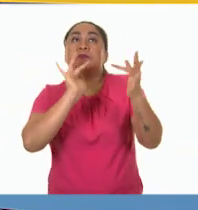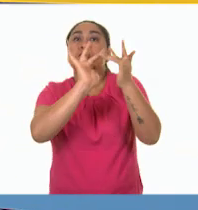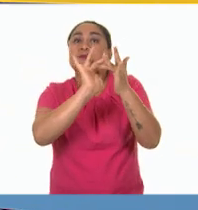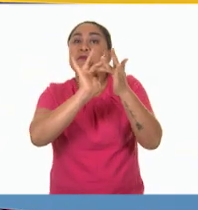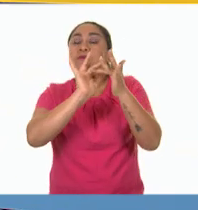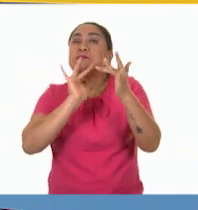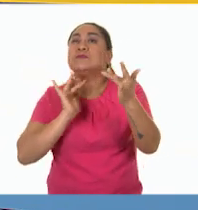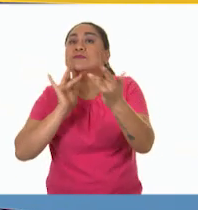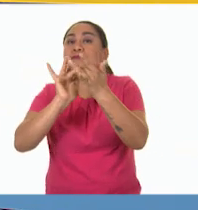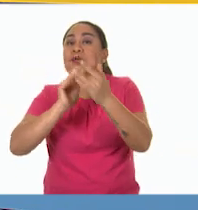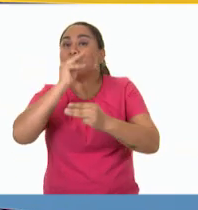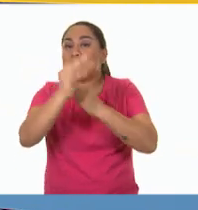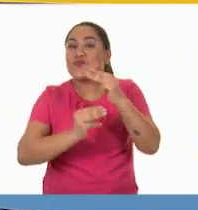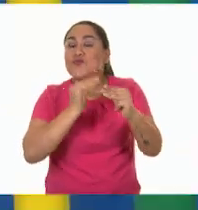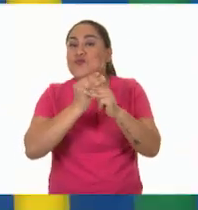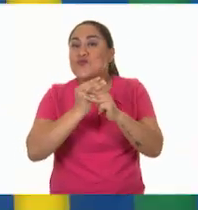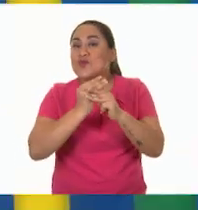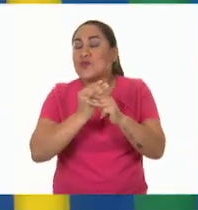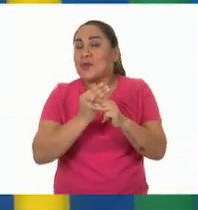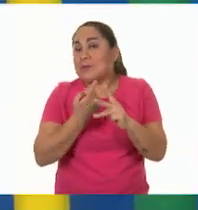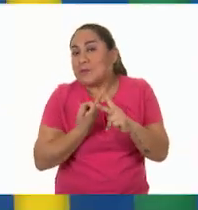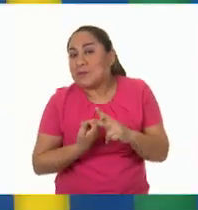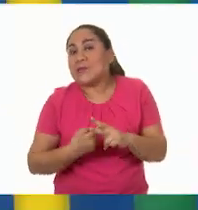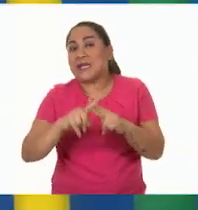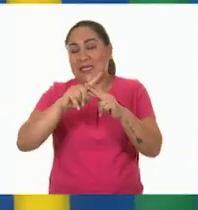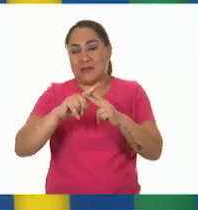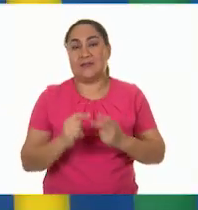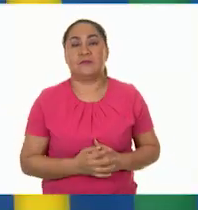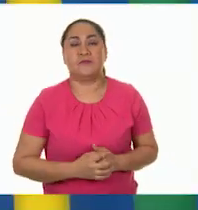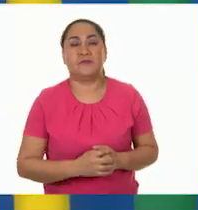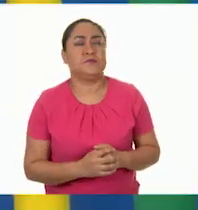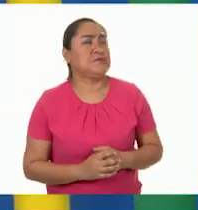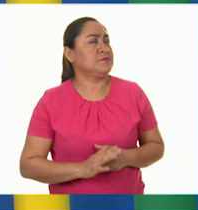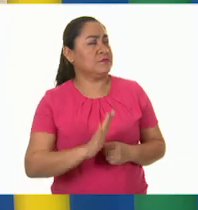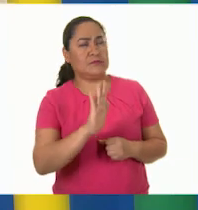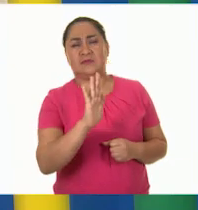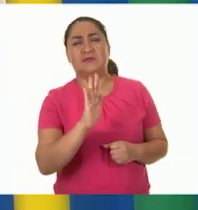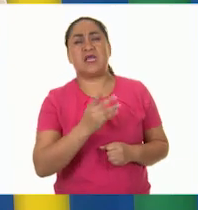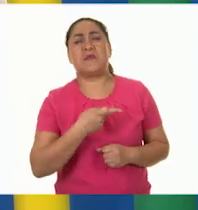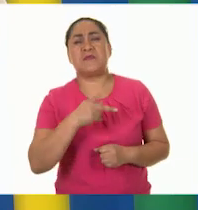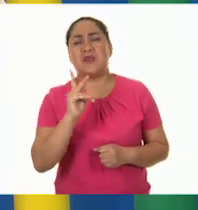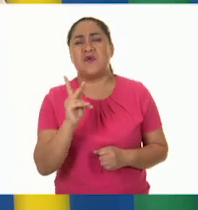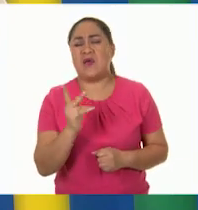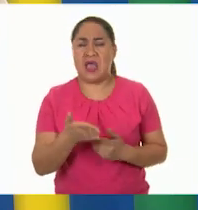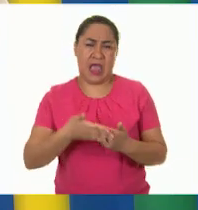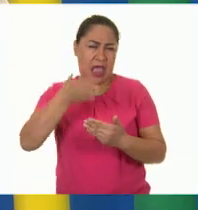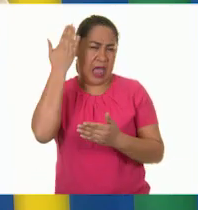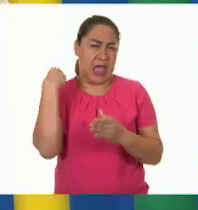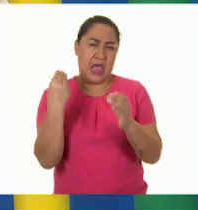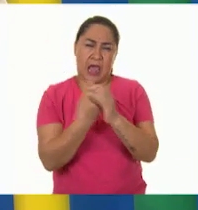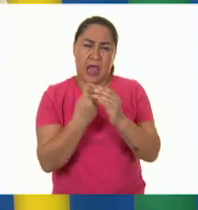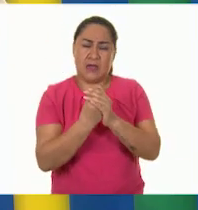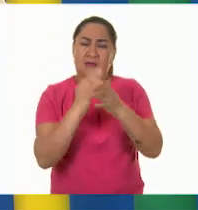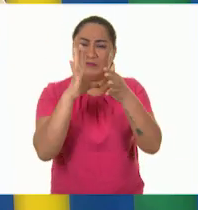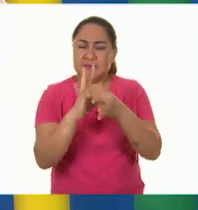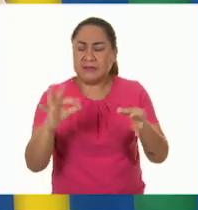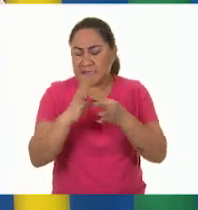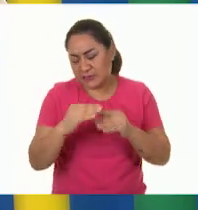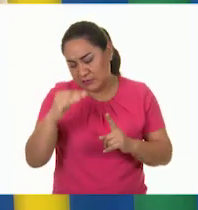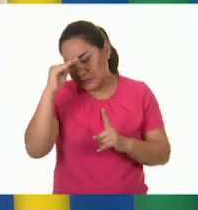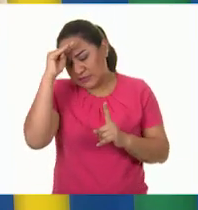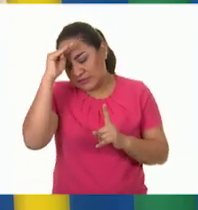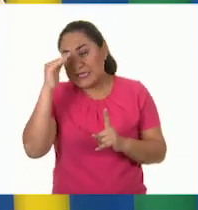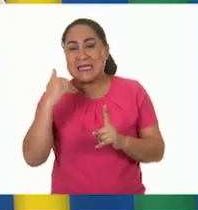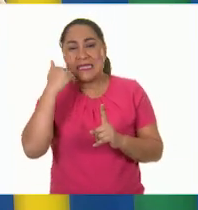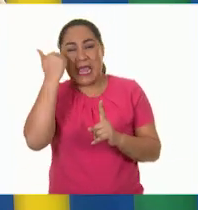el mundo a través de muchos medios. Oiga, pero ¿no habíamos hablado en la clase pasada que buscaban crear un sentido